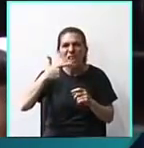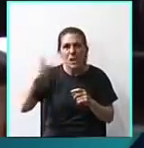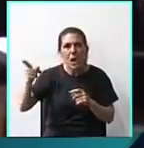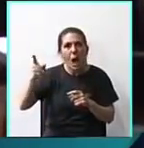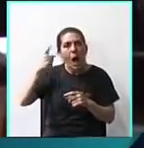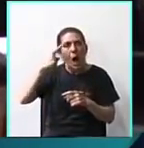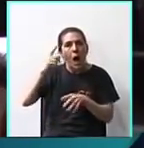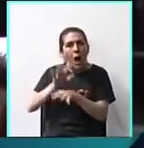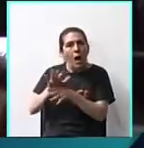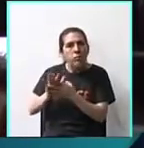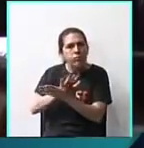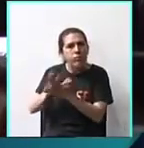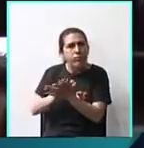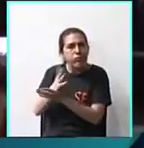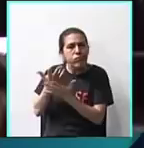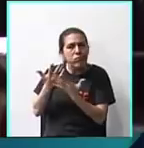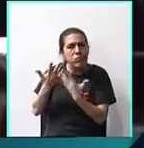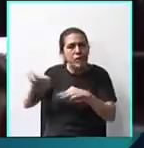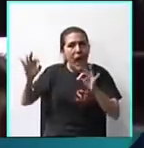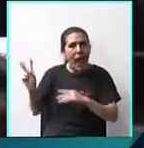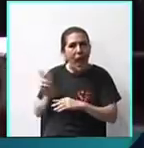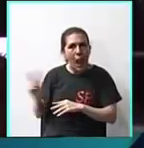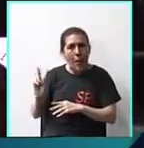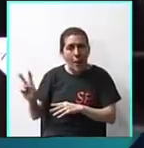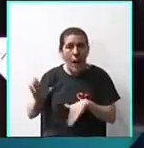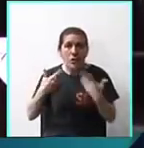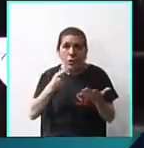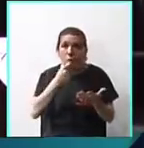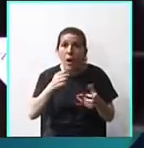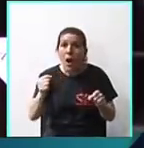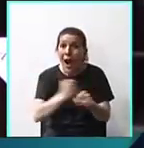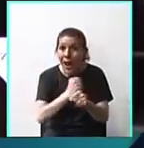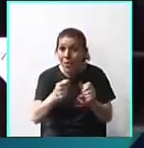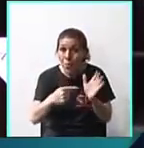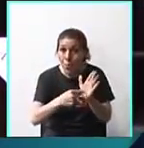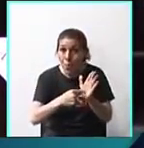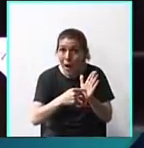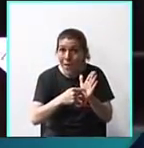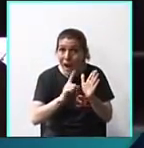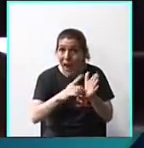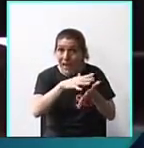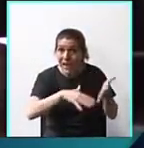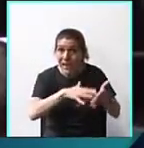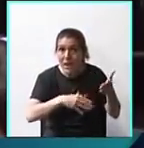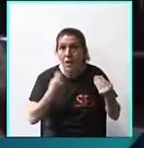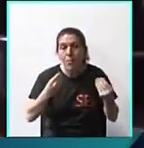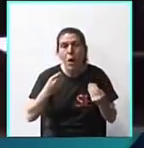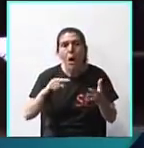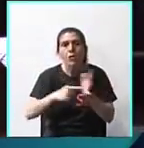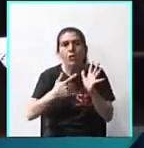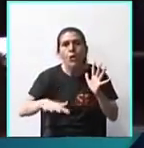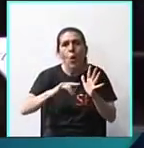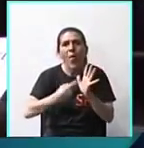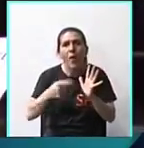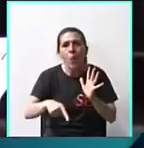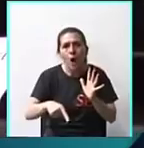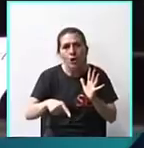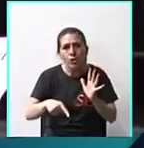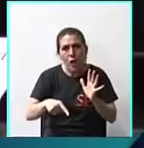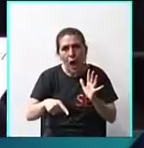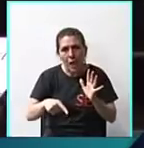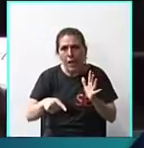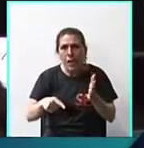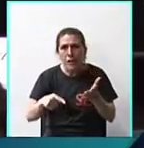cuando apelan estos fallos, cuando pugnan porque en la ciudad de Buenos Aires se